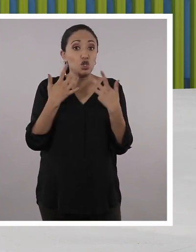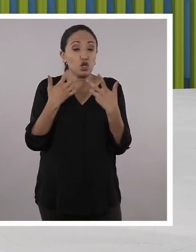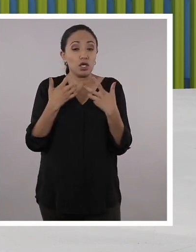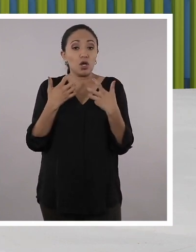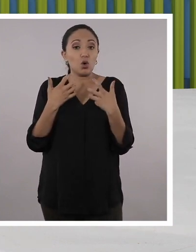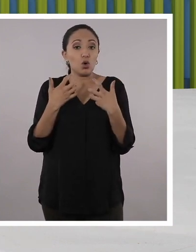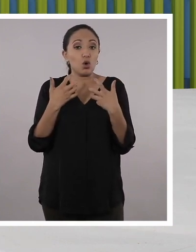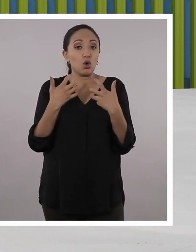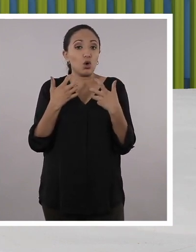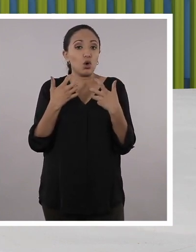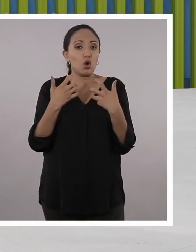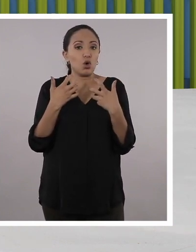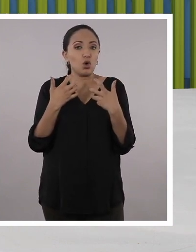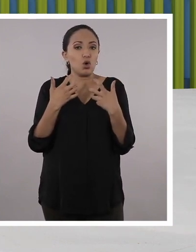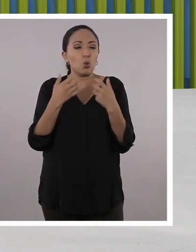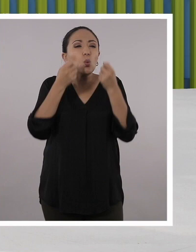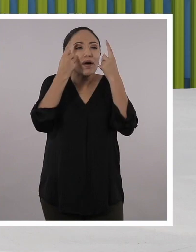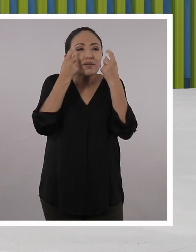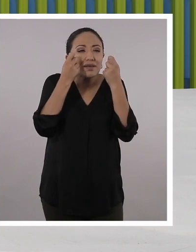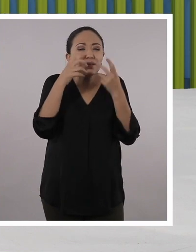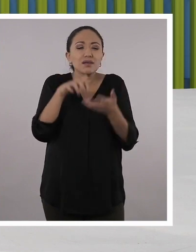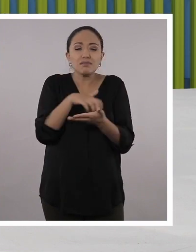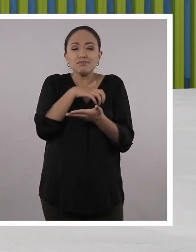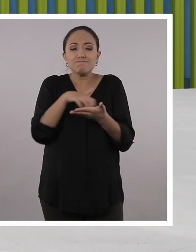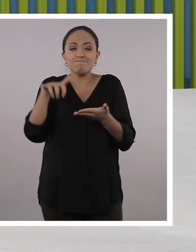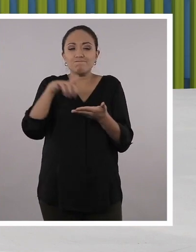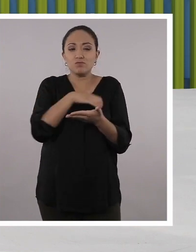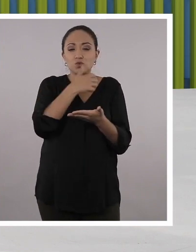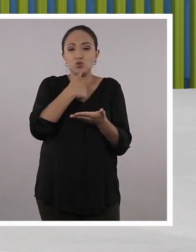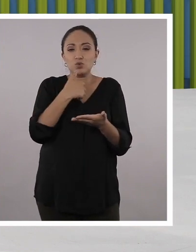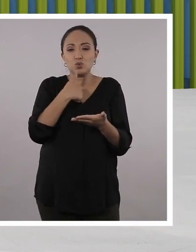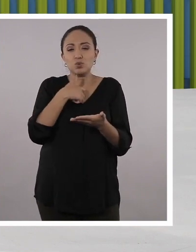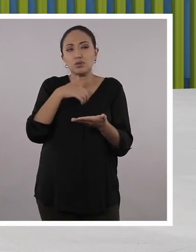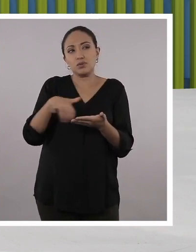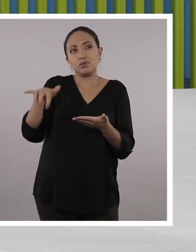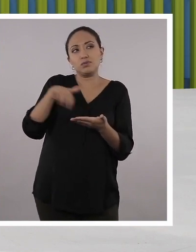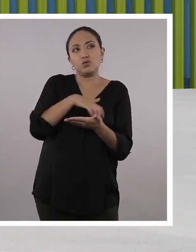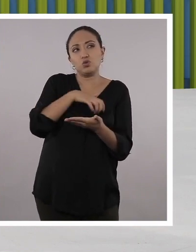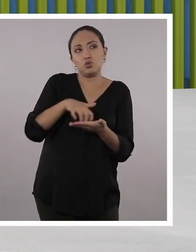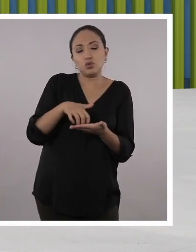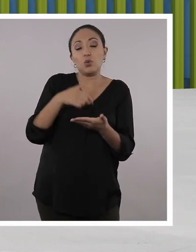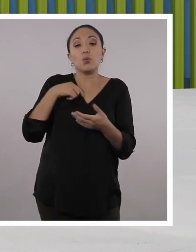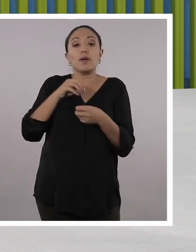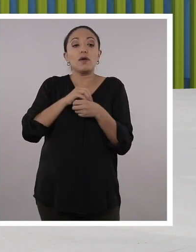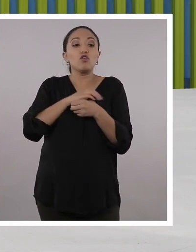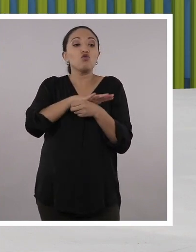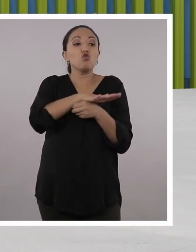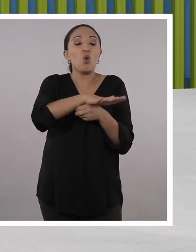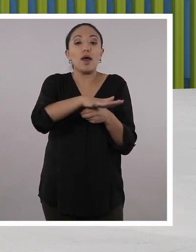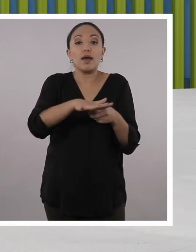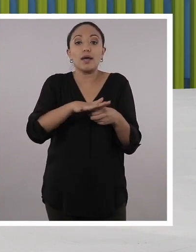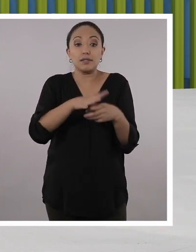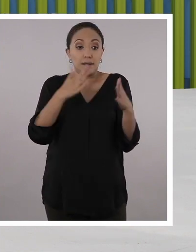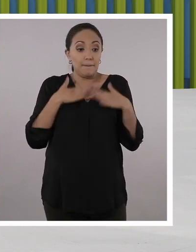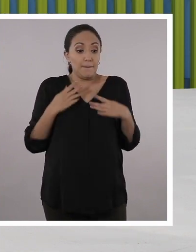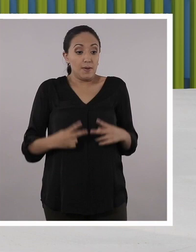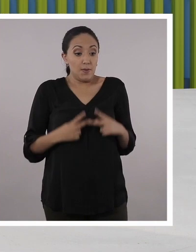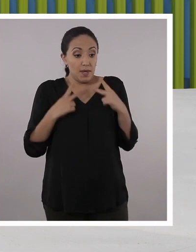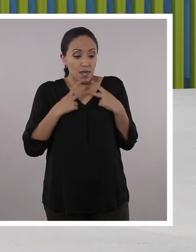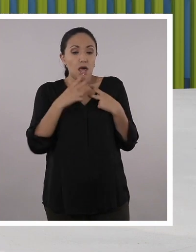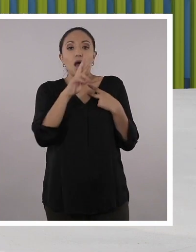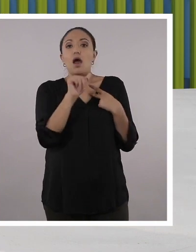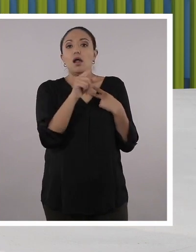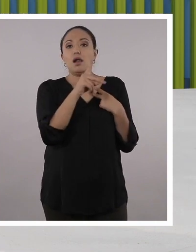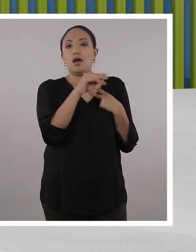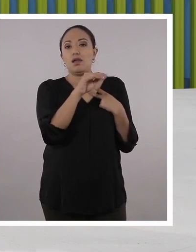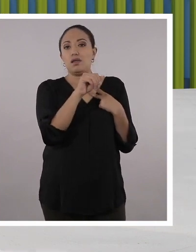Me gustaría saber, entender un poco mejor cómo va a influir la radiación en nuestra